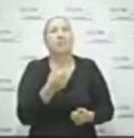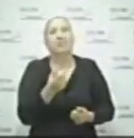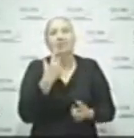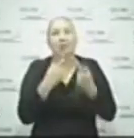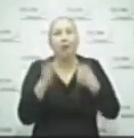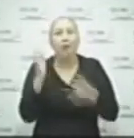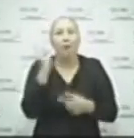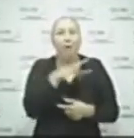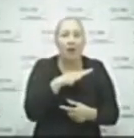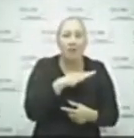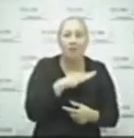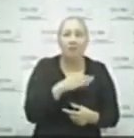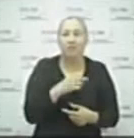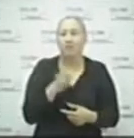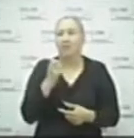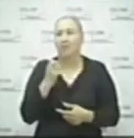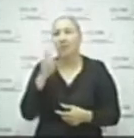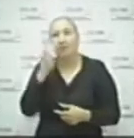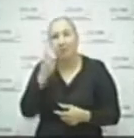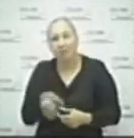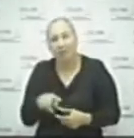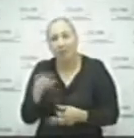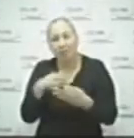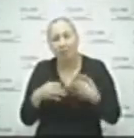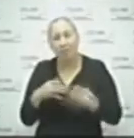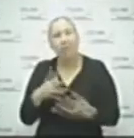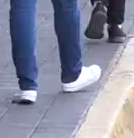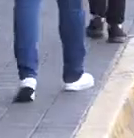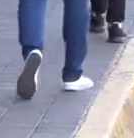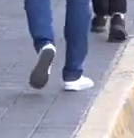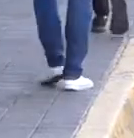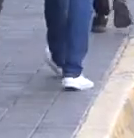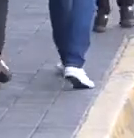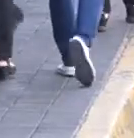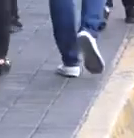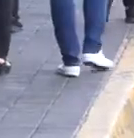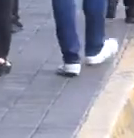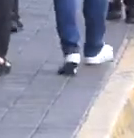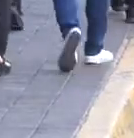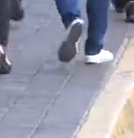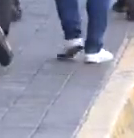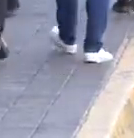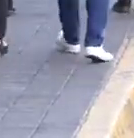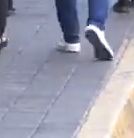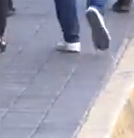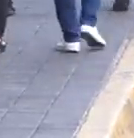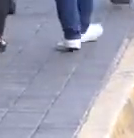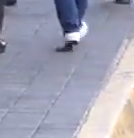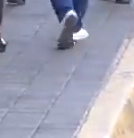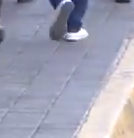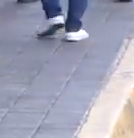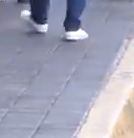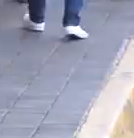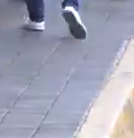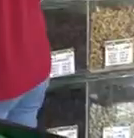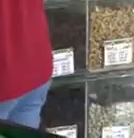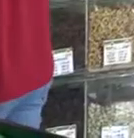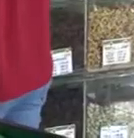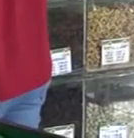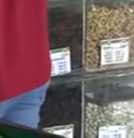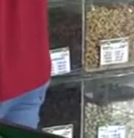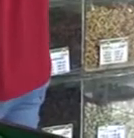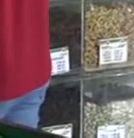alarma. Esto es real y es muy grave. Dijo que en semáforo epidemiológico de máximo